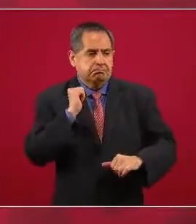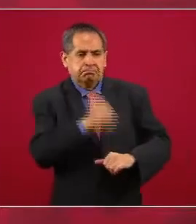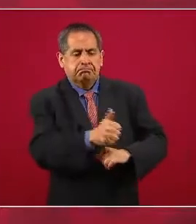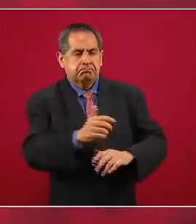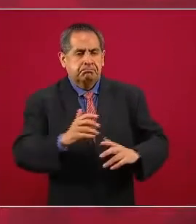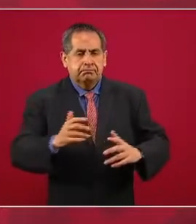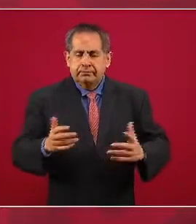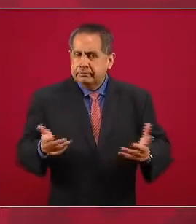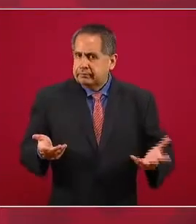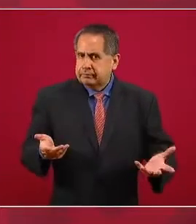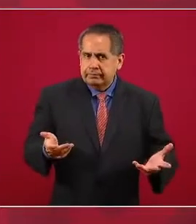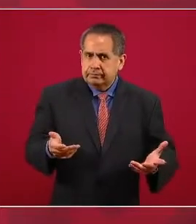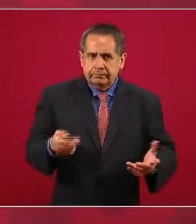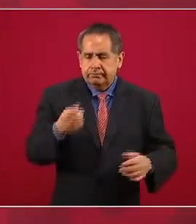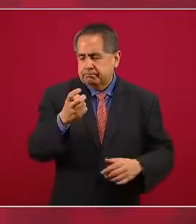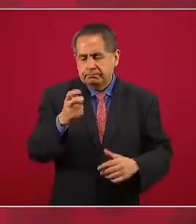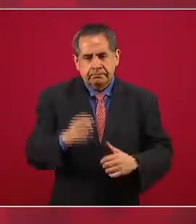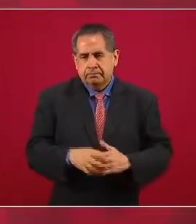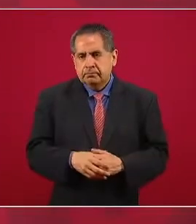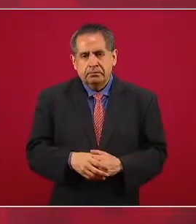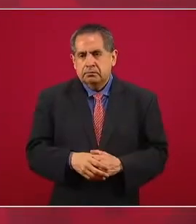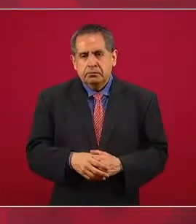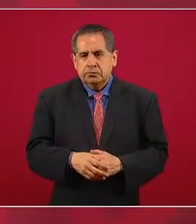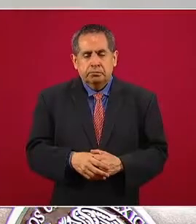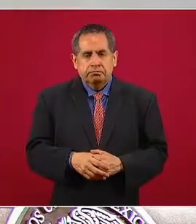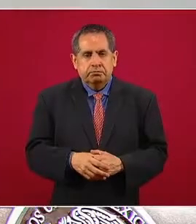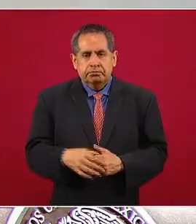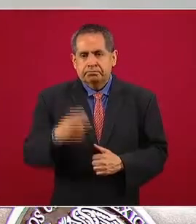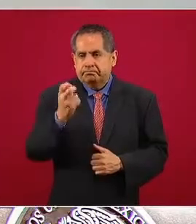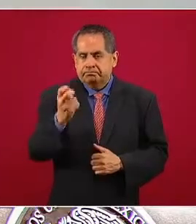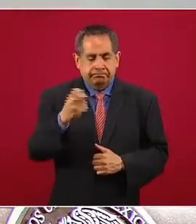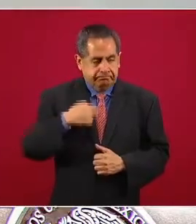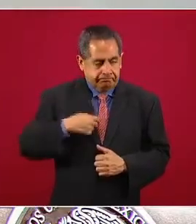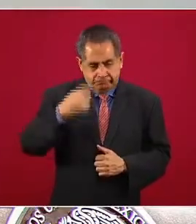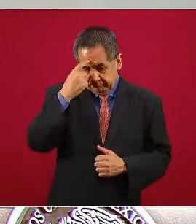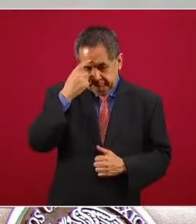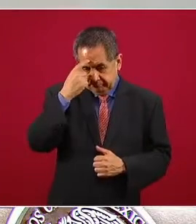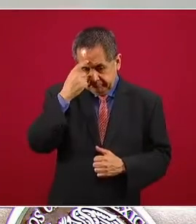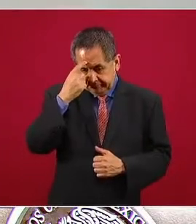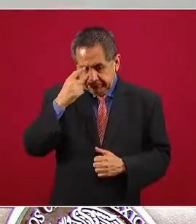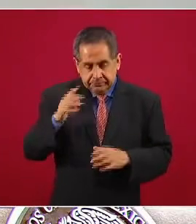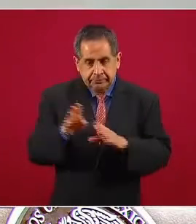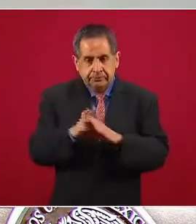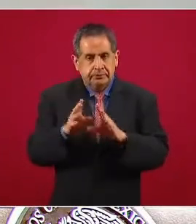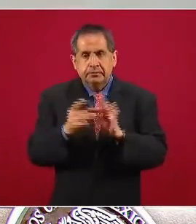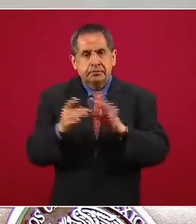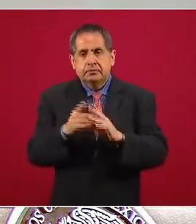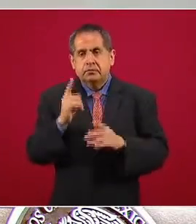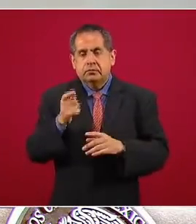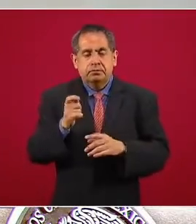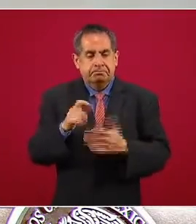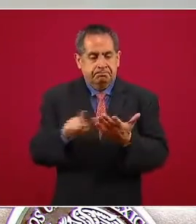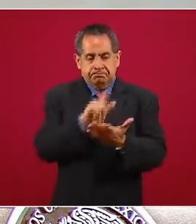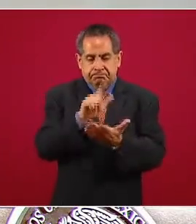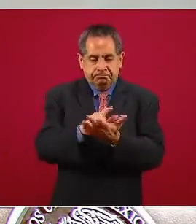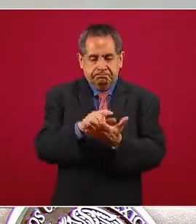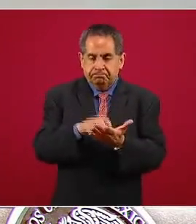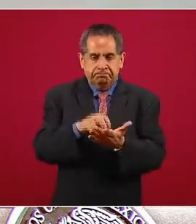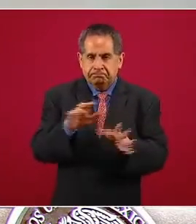Por eso la importancia de esta reforma